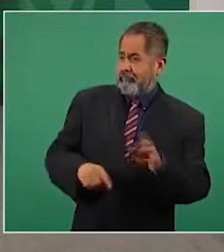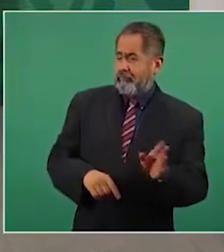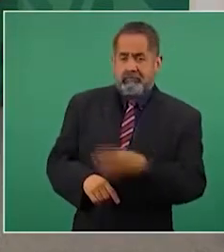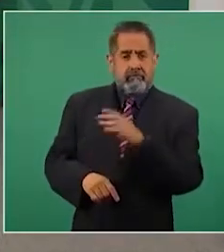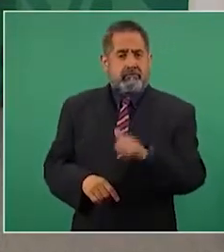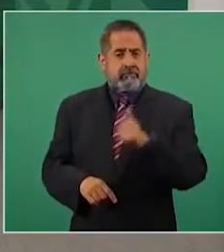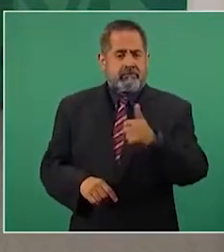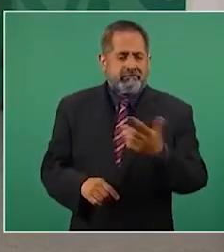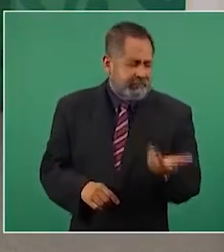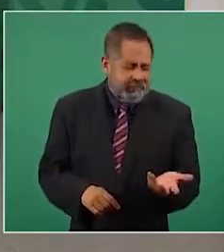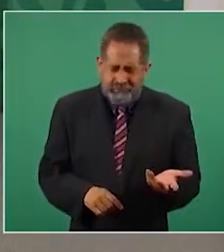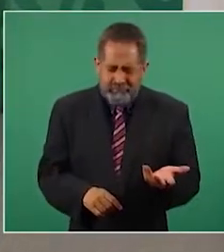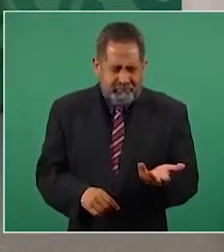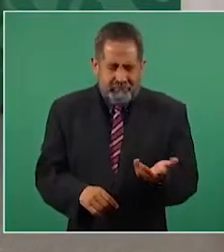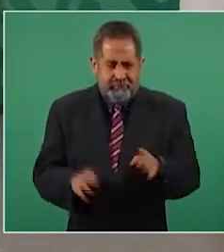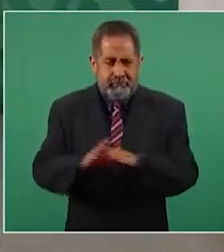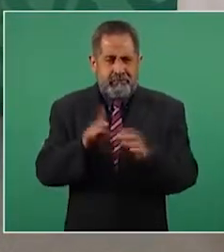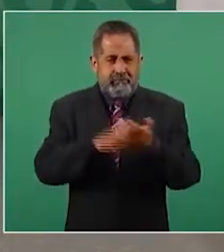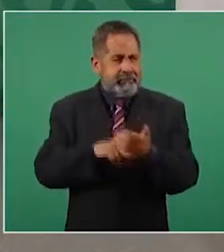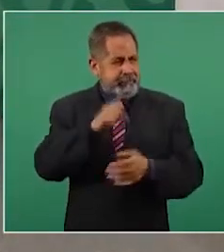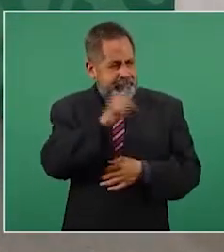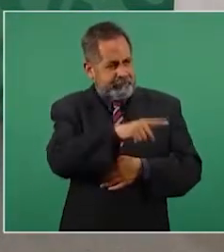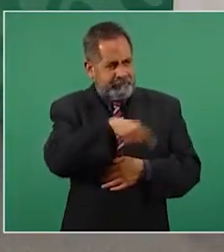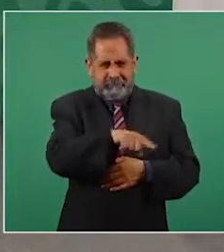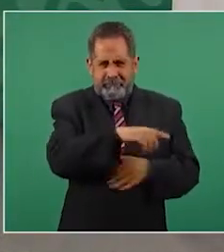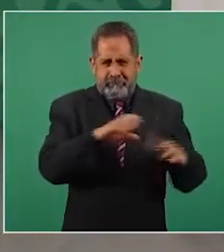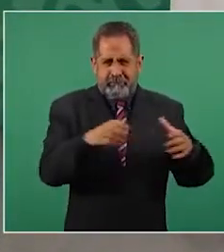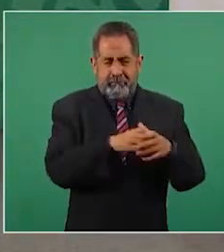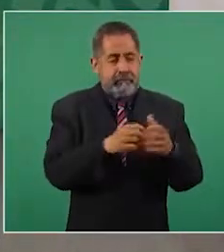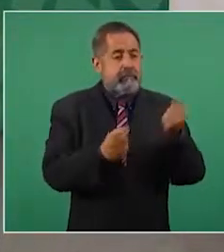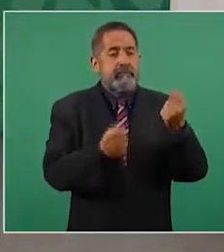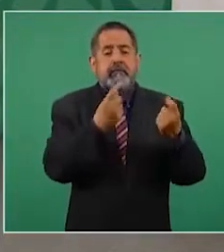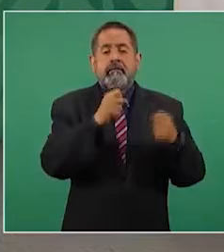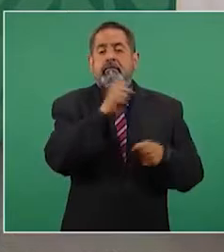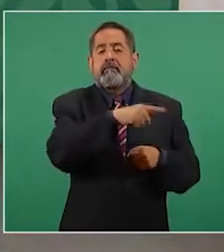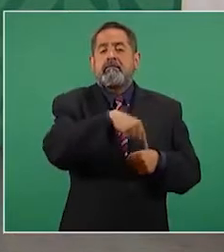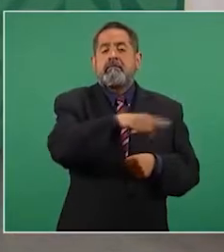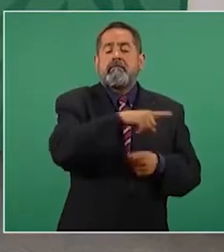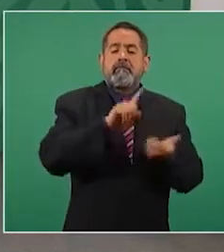o algunos de los que estaban cuando la elección